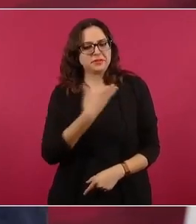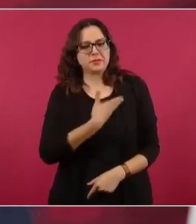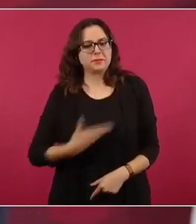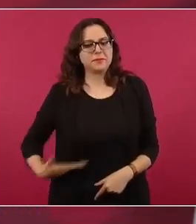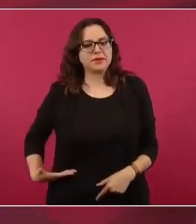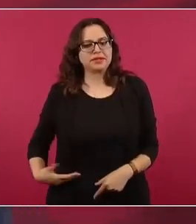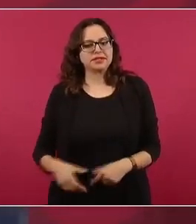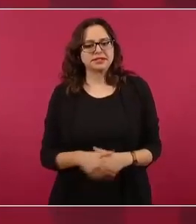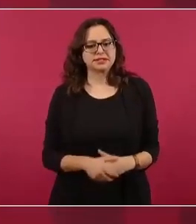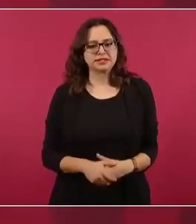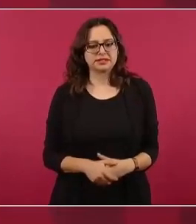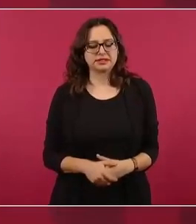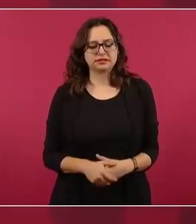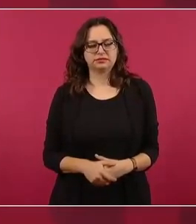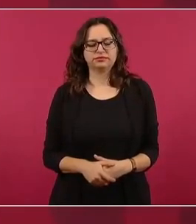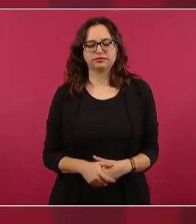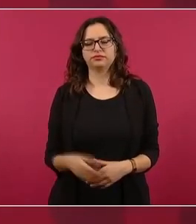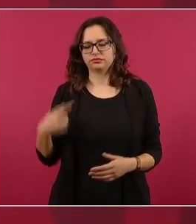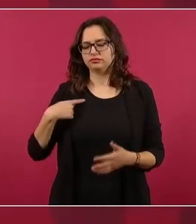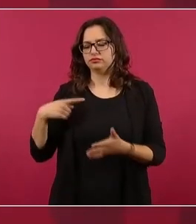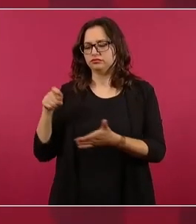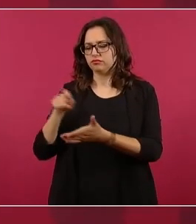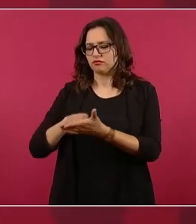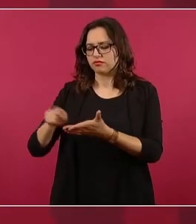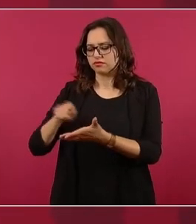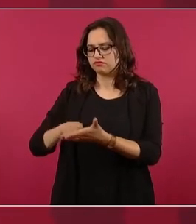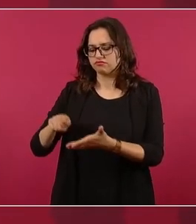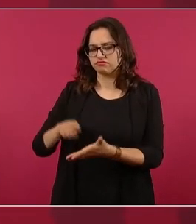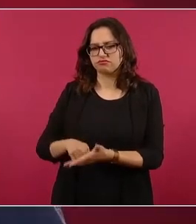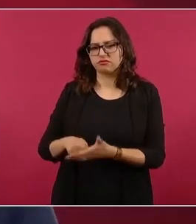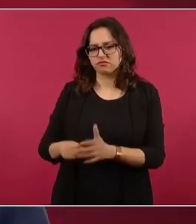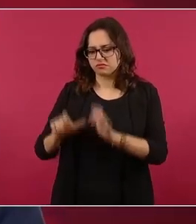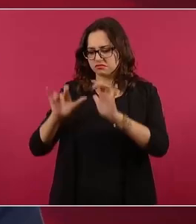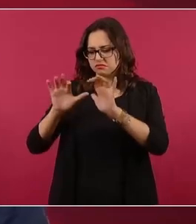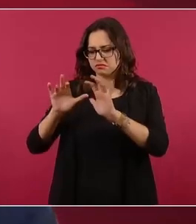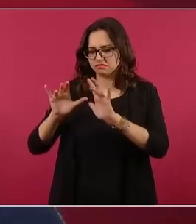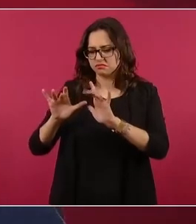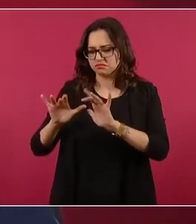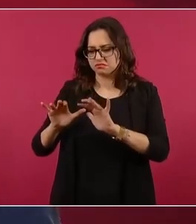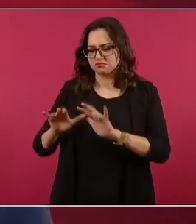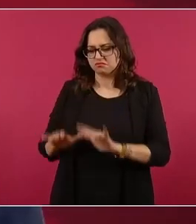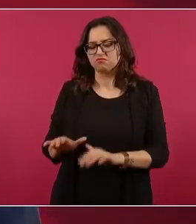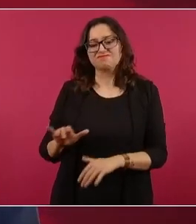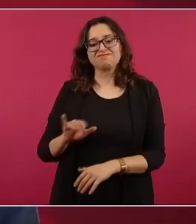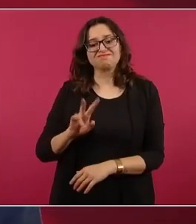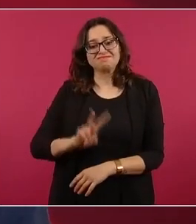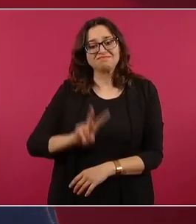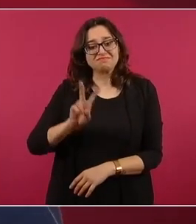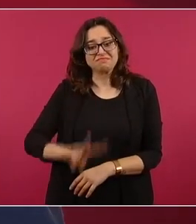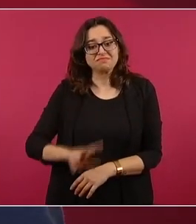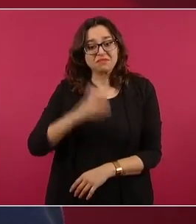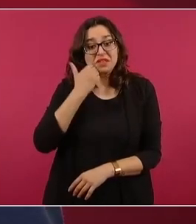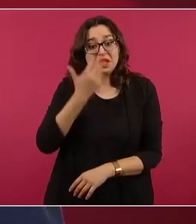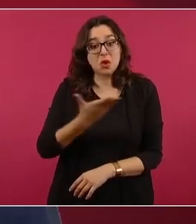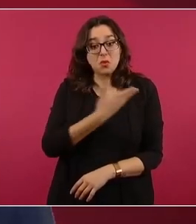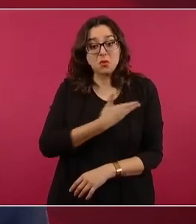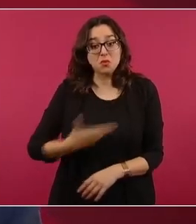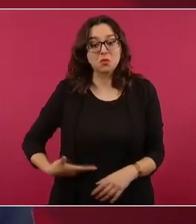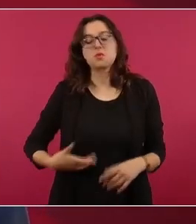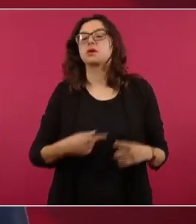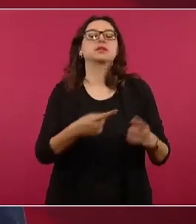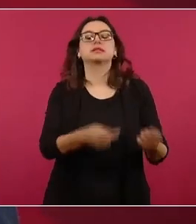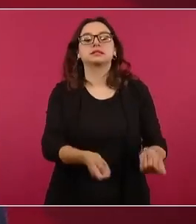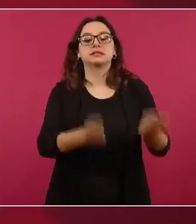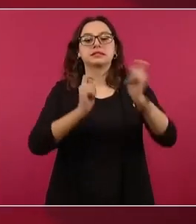Decía yo en el texto que quería ser presidente para seguir el